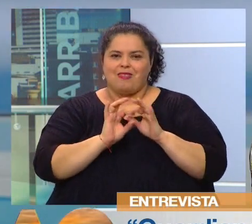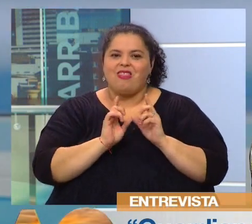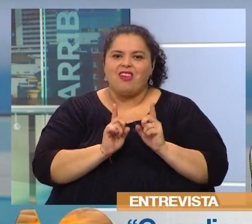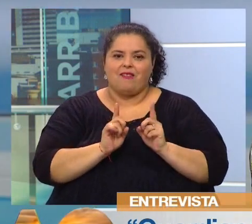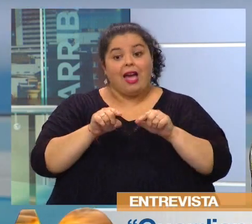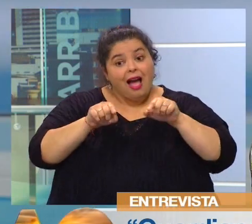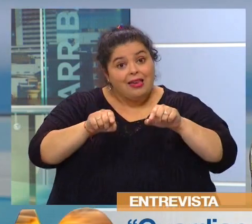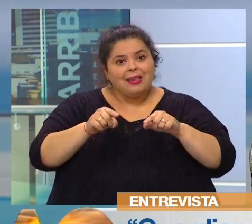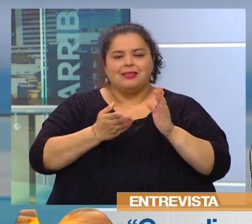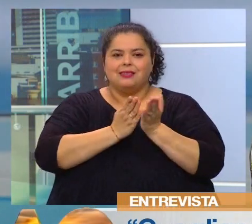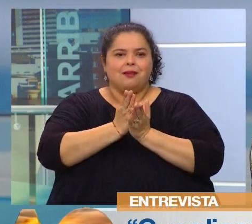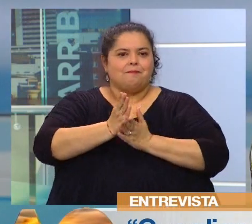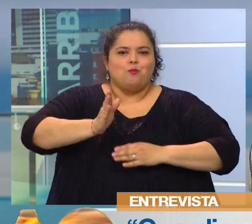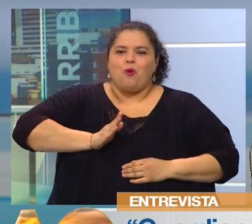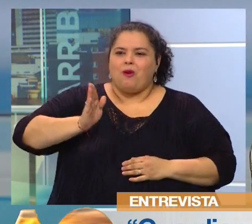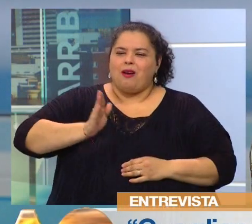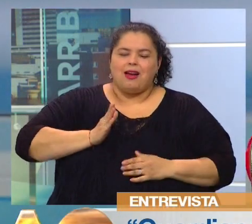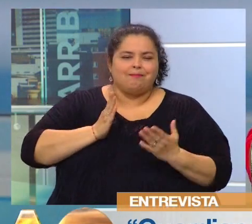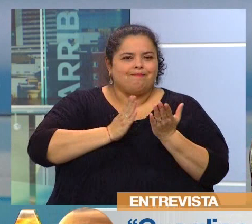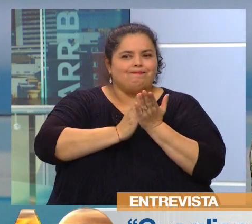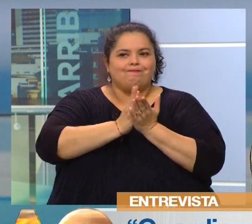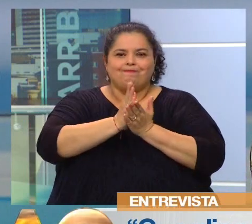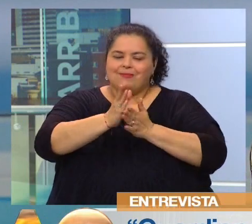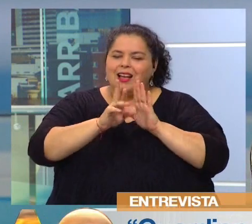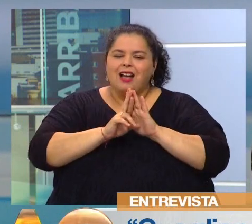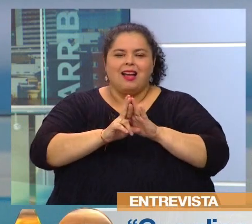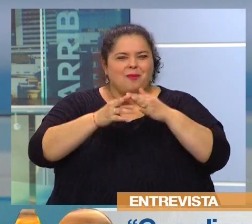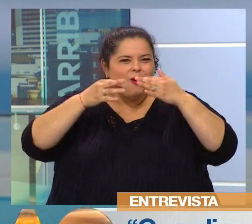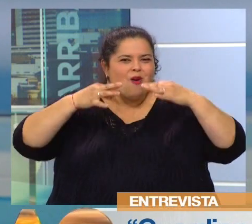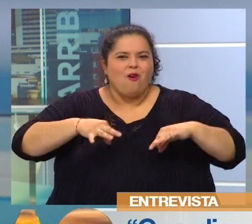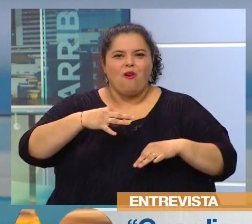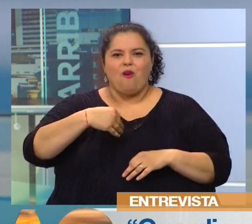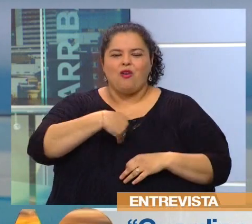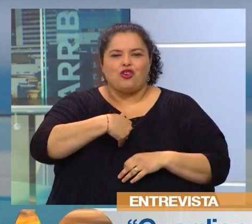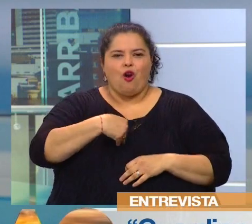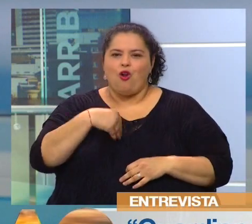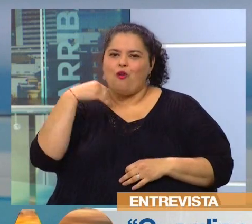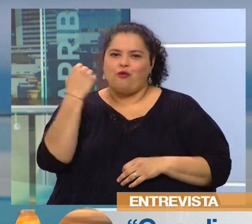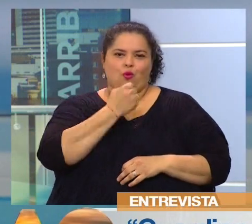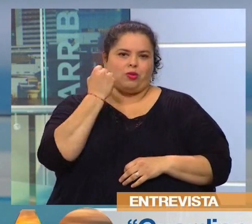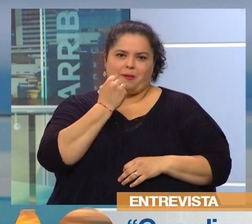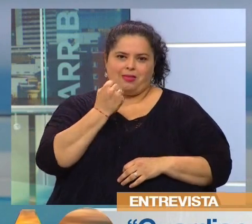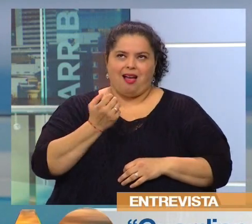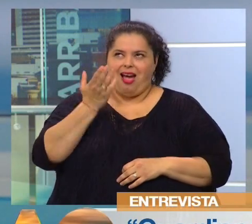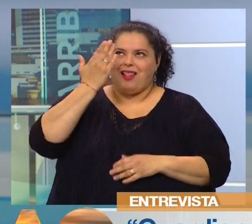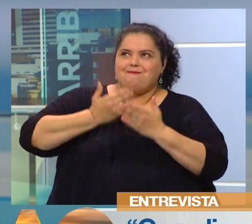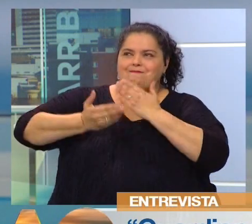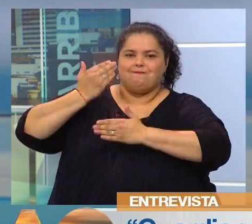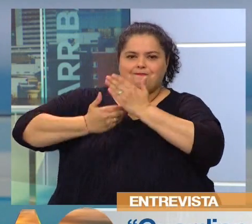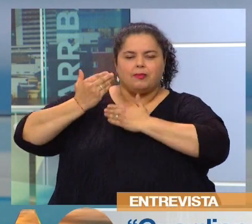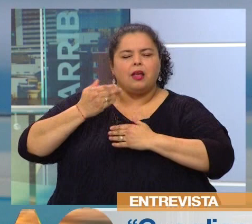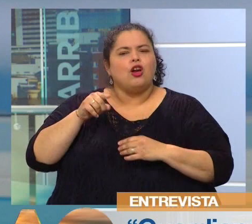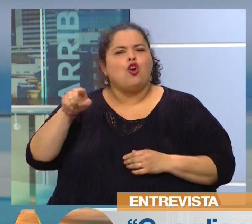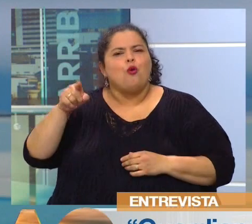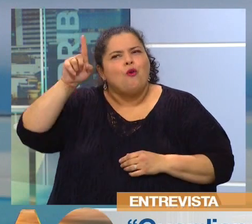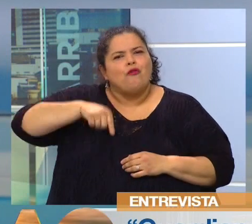femenino cumple un rol fundamental si uno va a los orígenes, ¿no? ¿Cómo surge en vos esta necesidad de hacer este